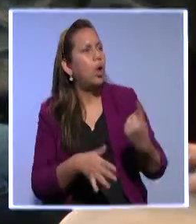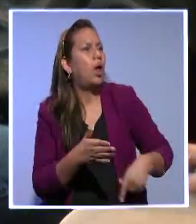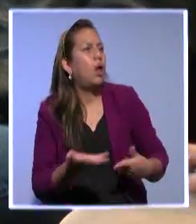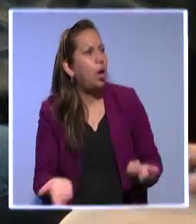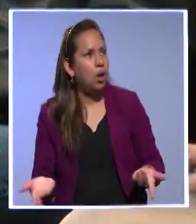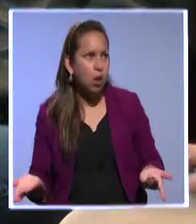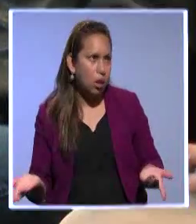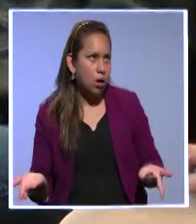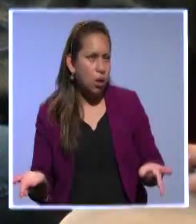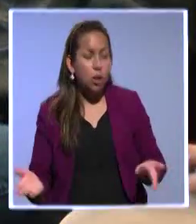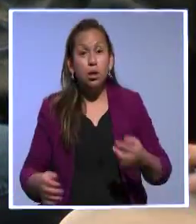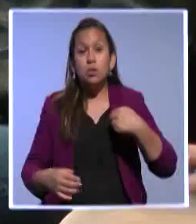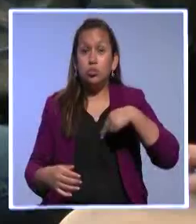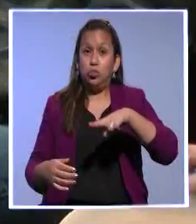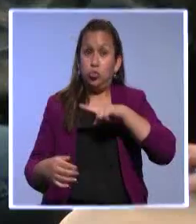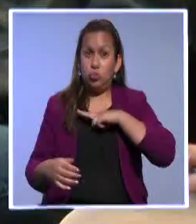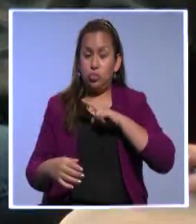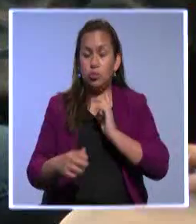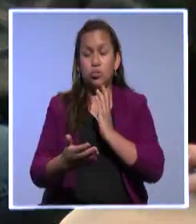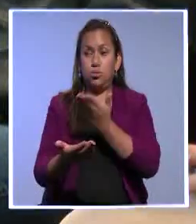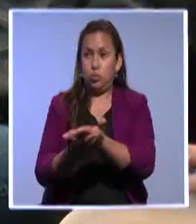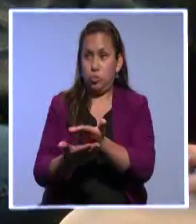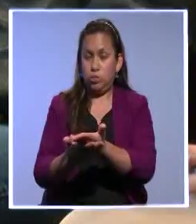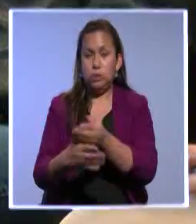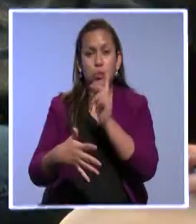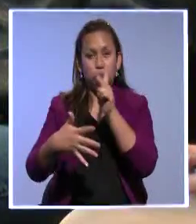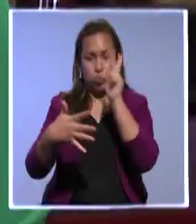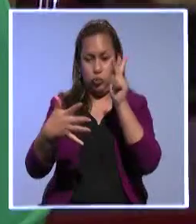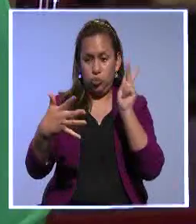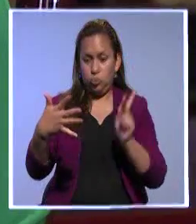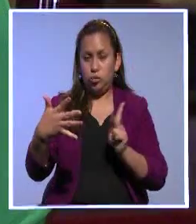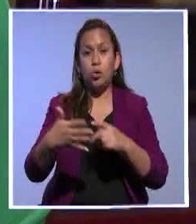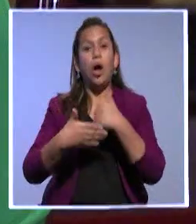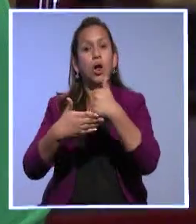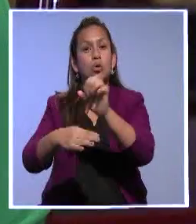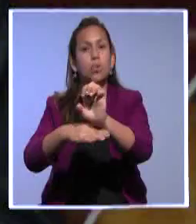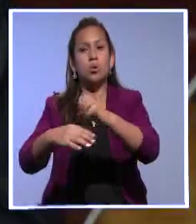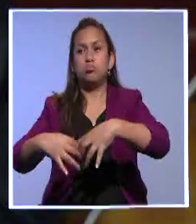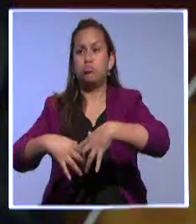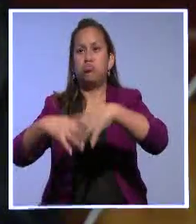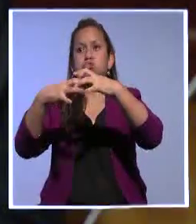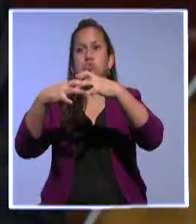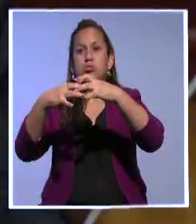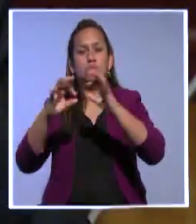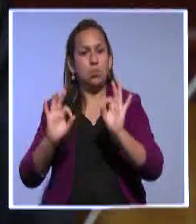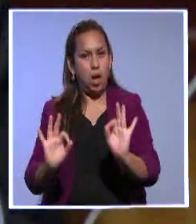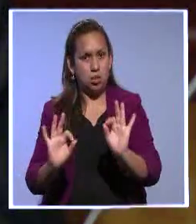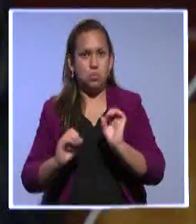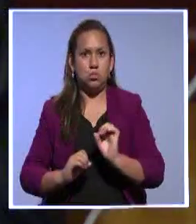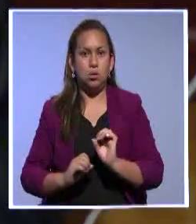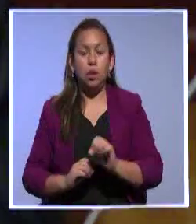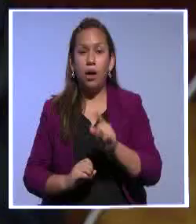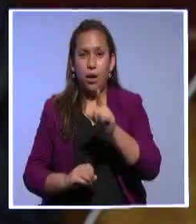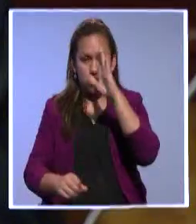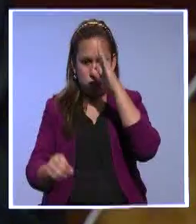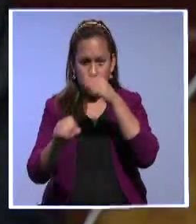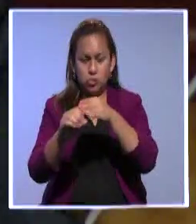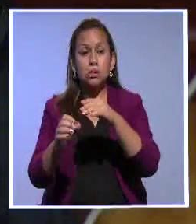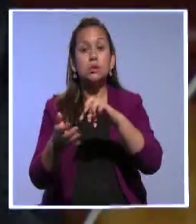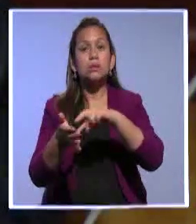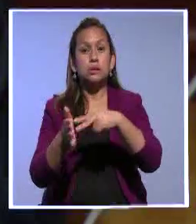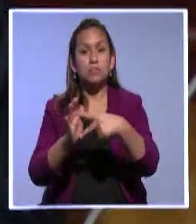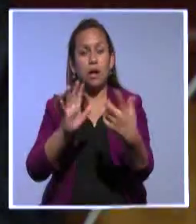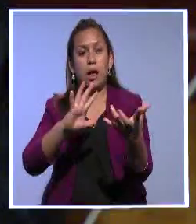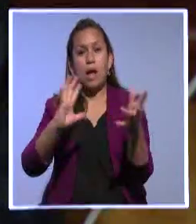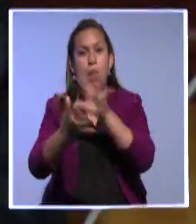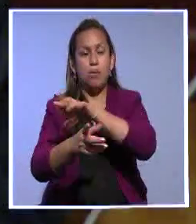específicas que ayuden al país a salir de la crisis económica. Para nosotros esa es nuestra principal propuesta, que la hemos denominado cambio positivo. ¿Y